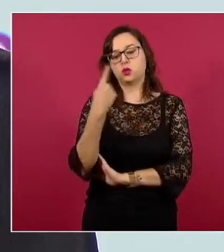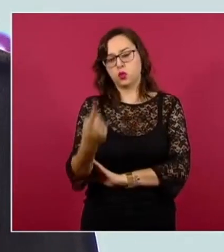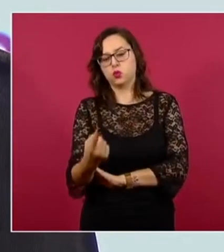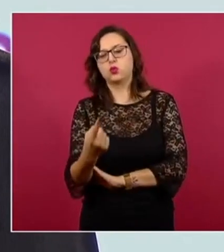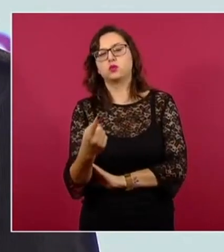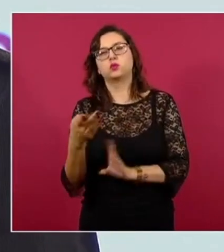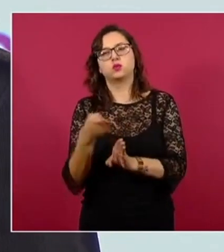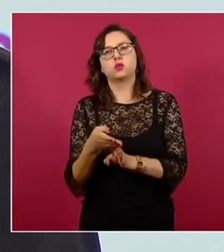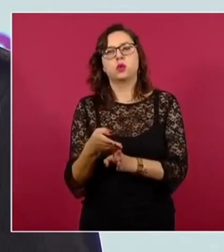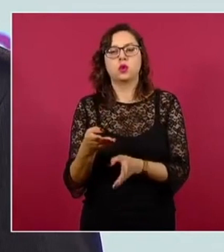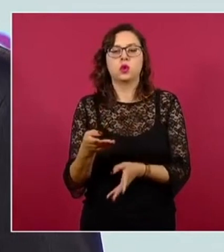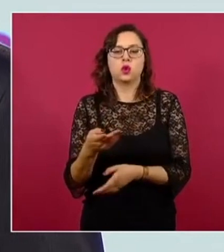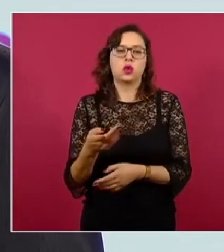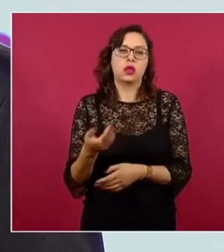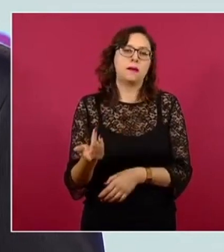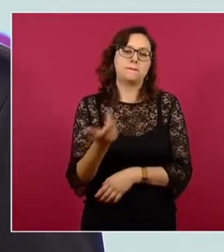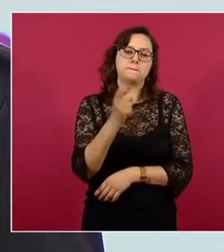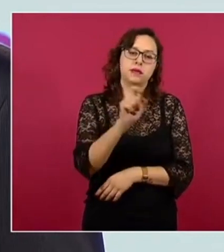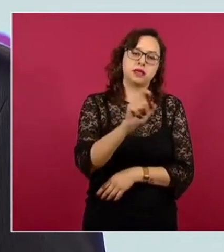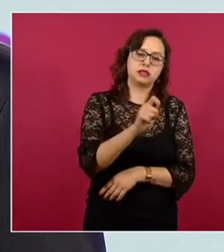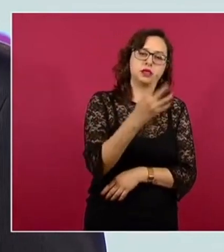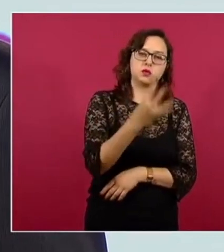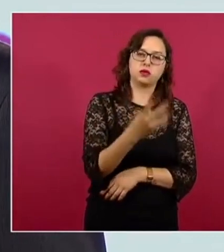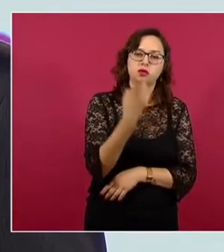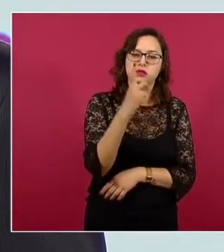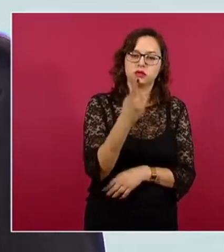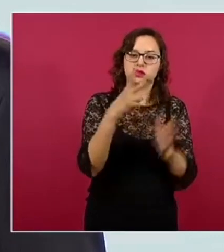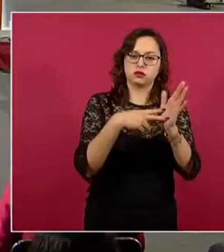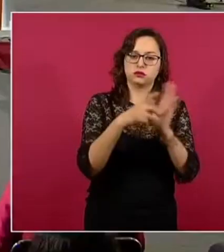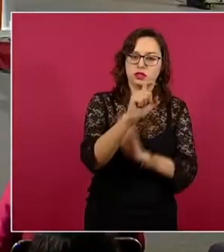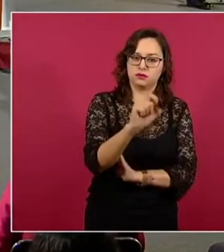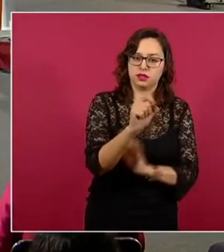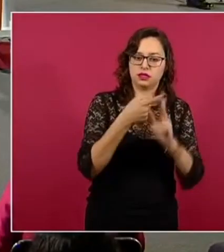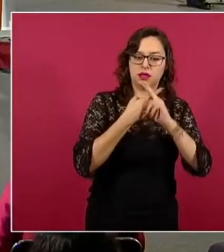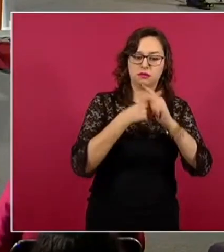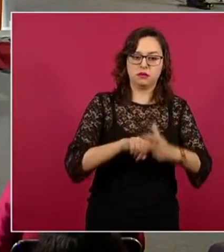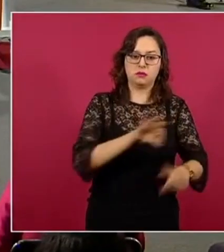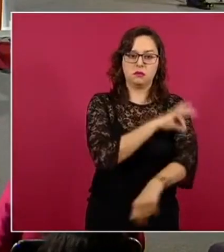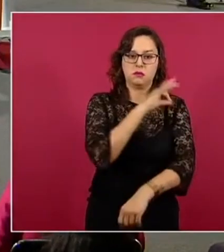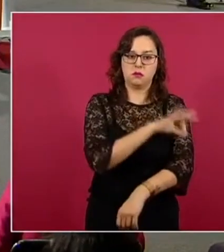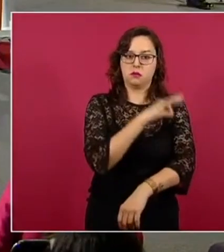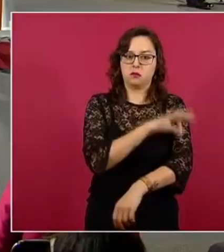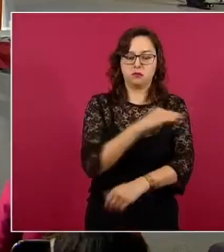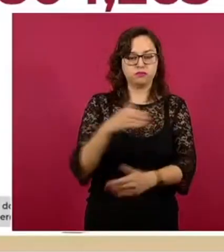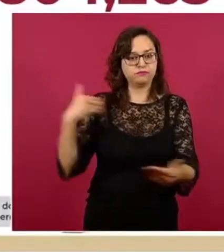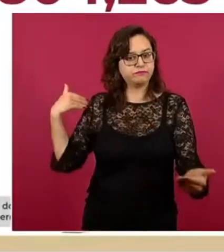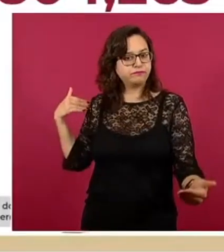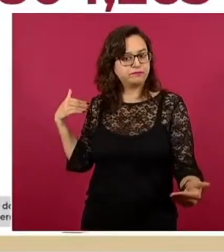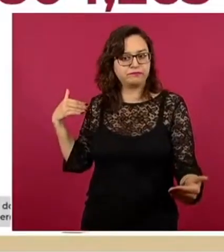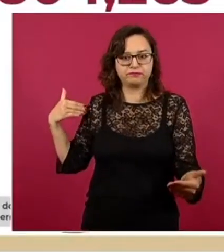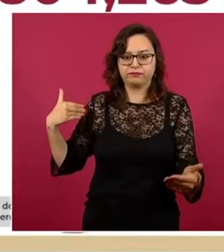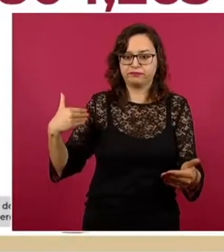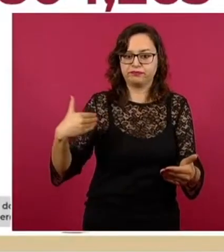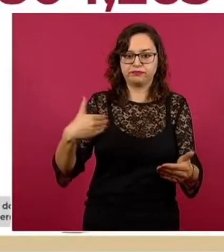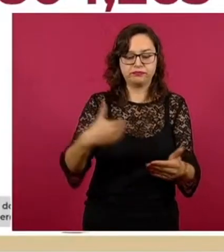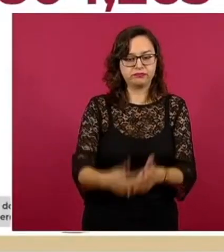el día de Nochebuena, el 24 de diciembre y no hemos parado de vacunar, como se ve en esta gráfica que tiene